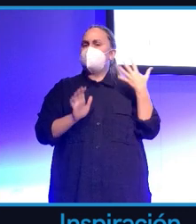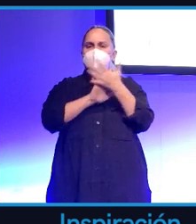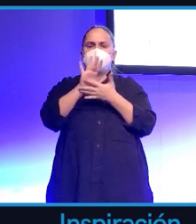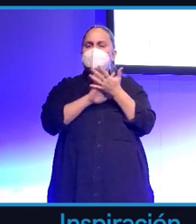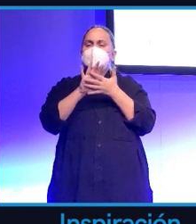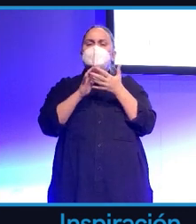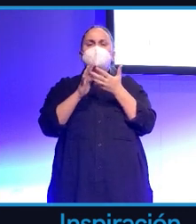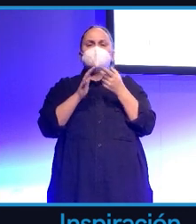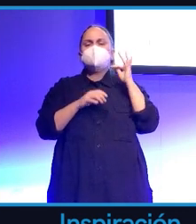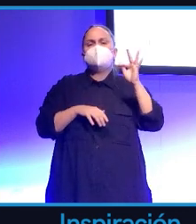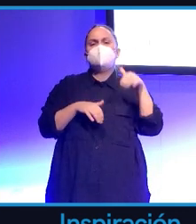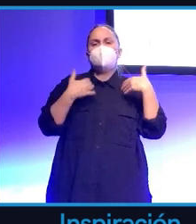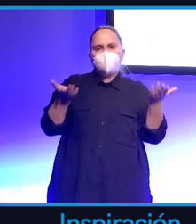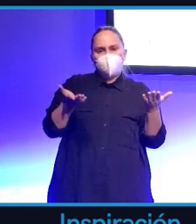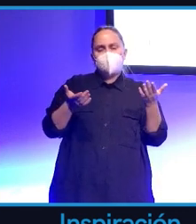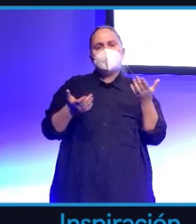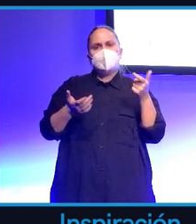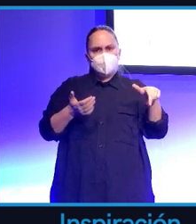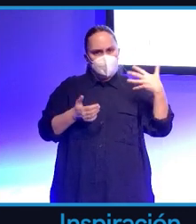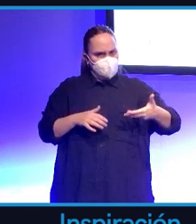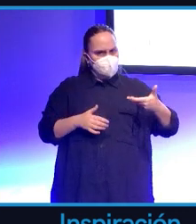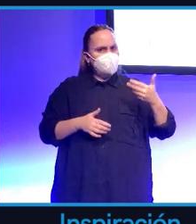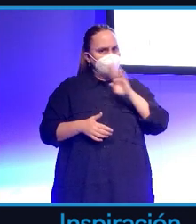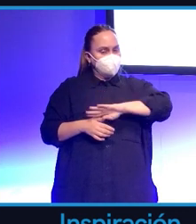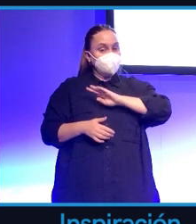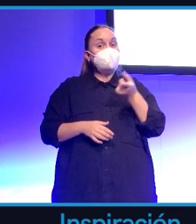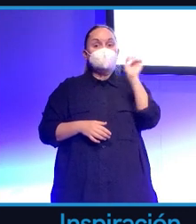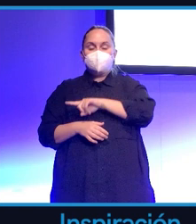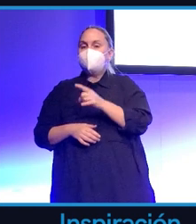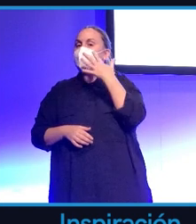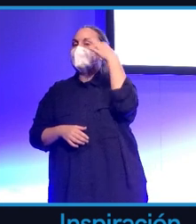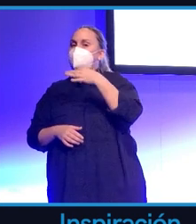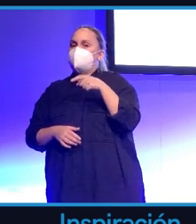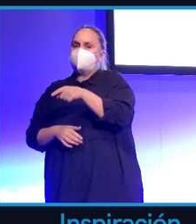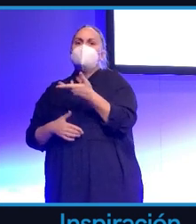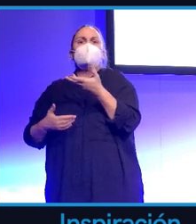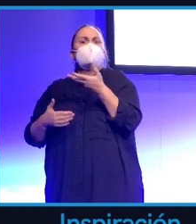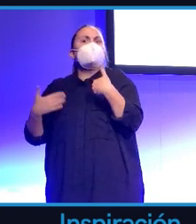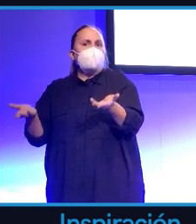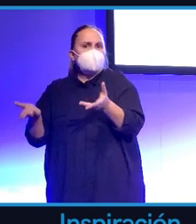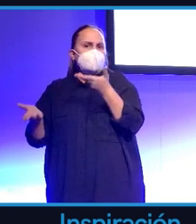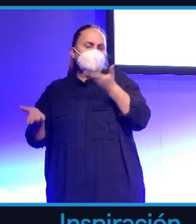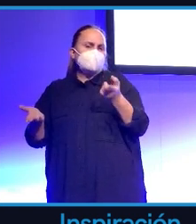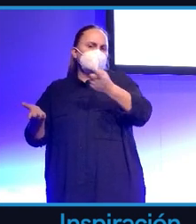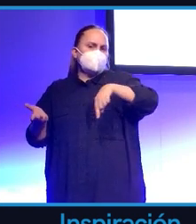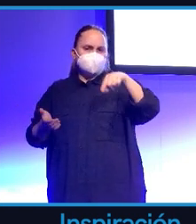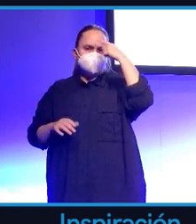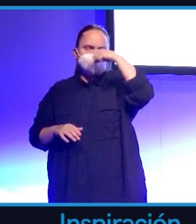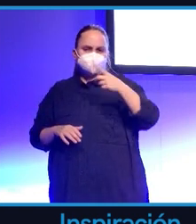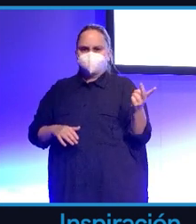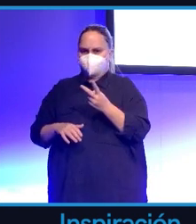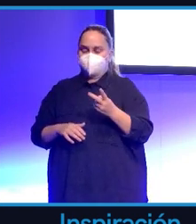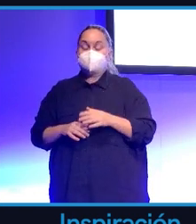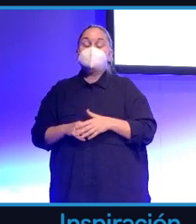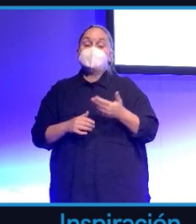también en sus potenciales riesgos porque creo que es importante que los conozcan. Bueno, llevamos dos años difíciles. COVID